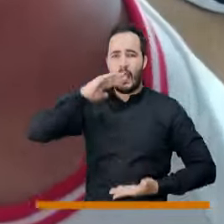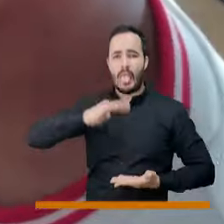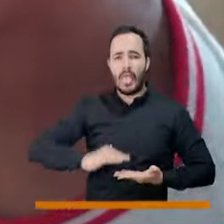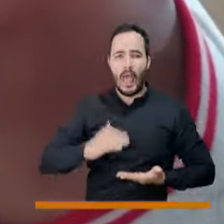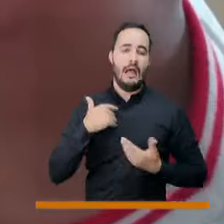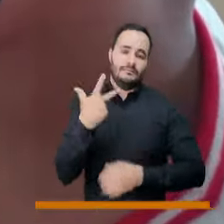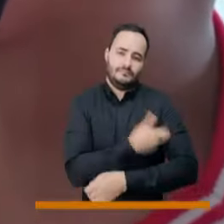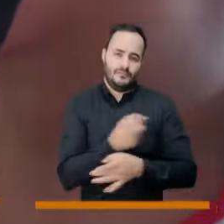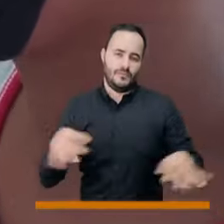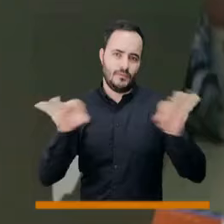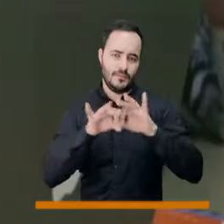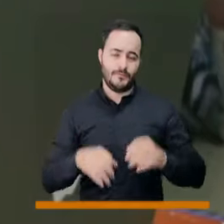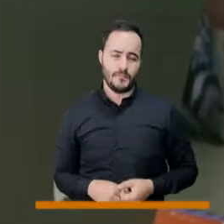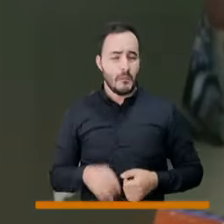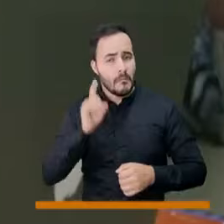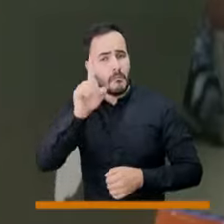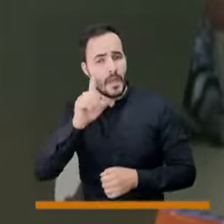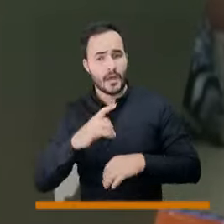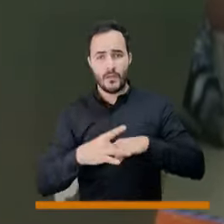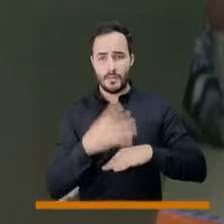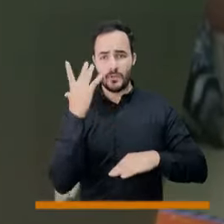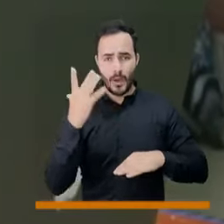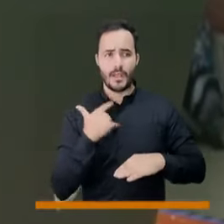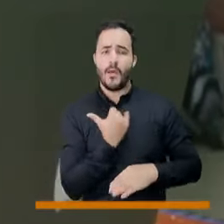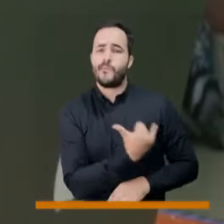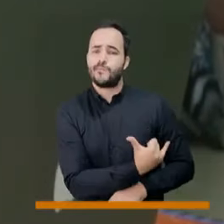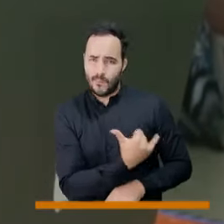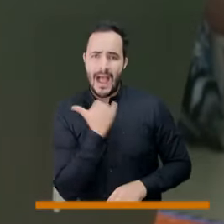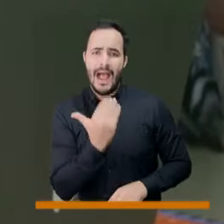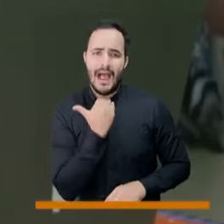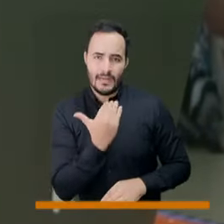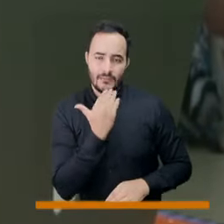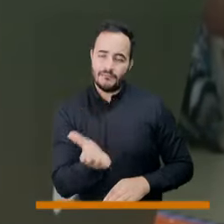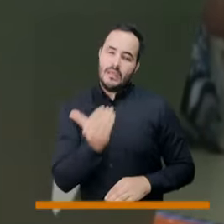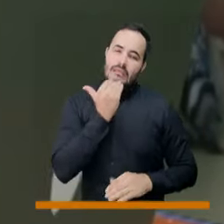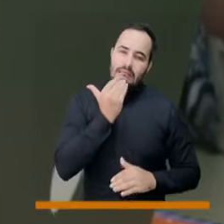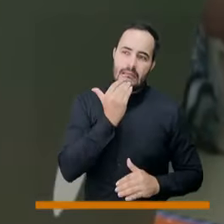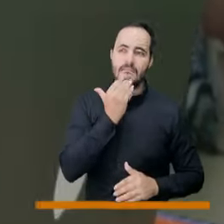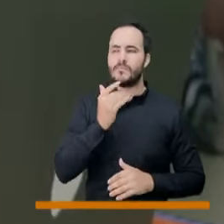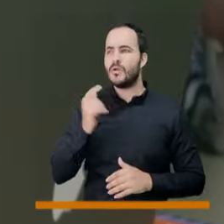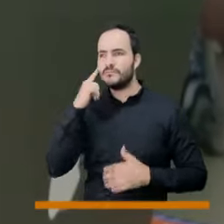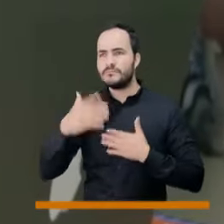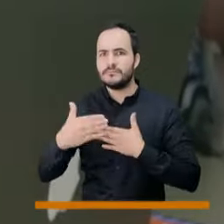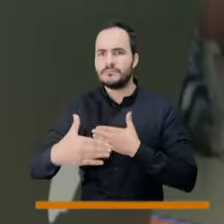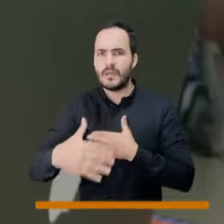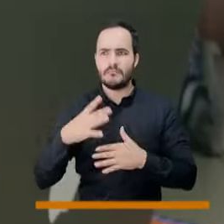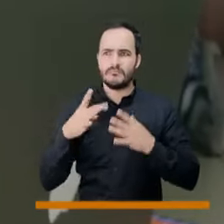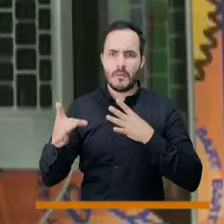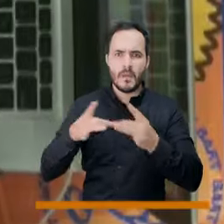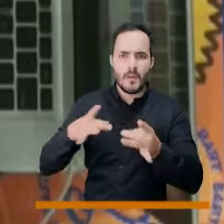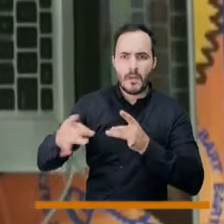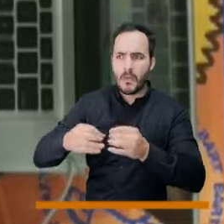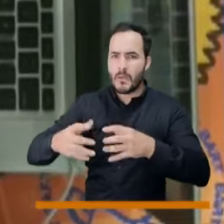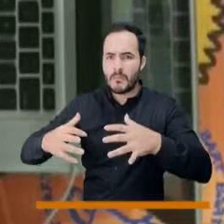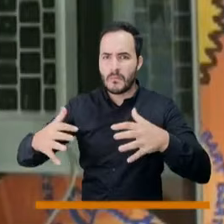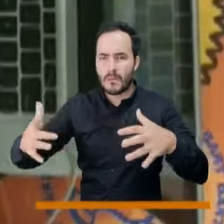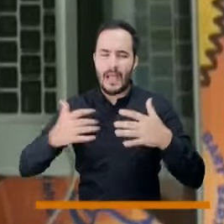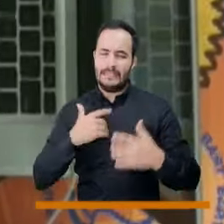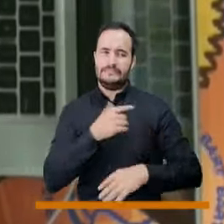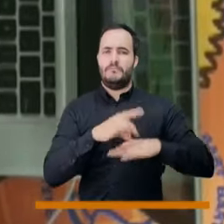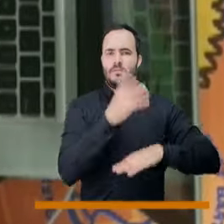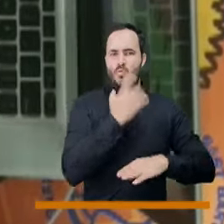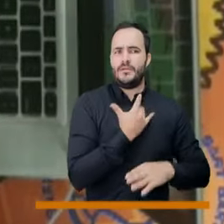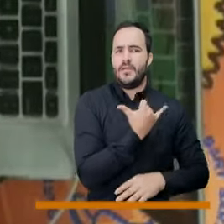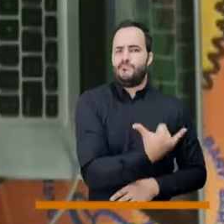previas, que le bajen las defensas. Hay que tener la virtualidad como una apuesta posible en el caso que haya una